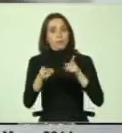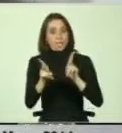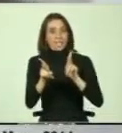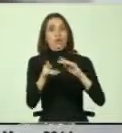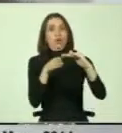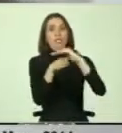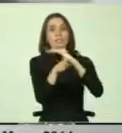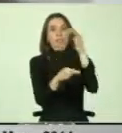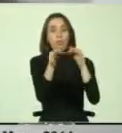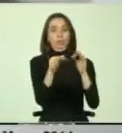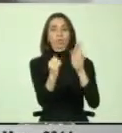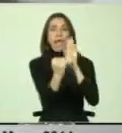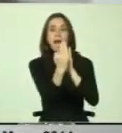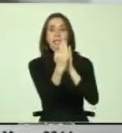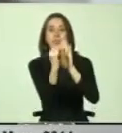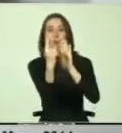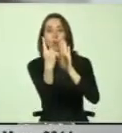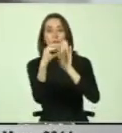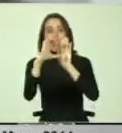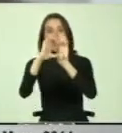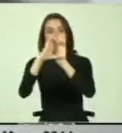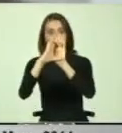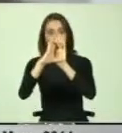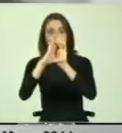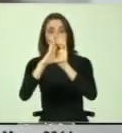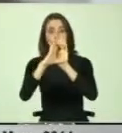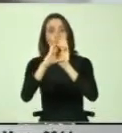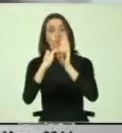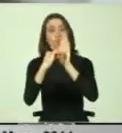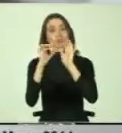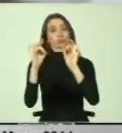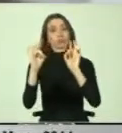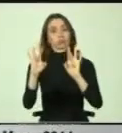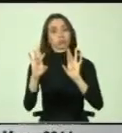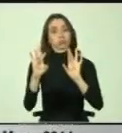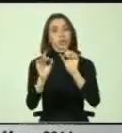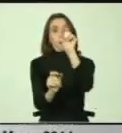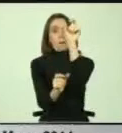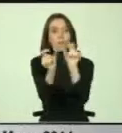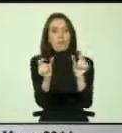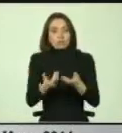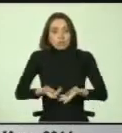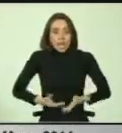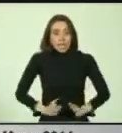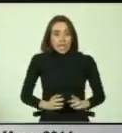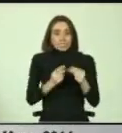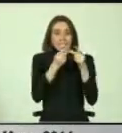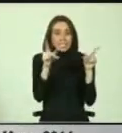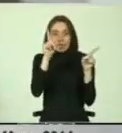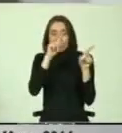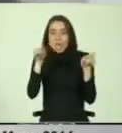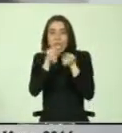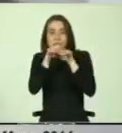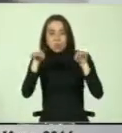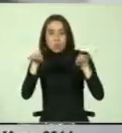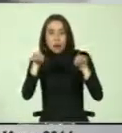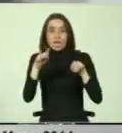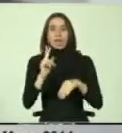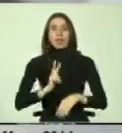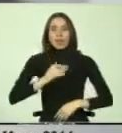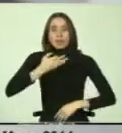justicia. El mismo artículo primero, nuestra constitución establece las personas en hacer libres, iguales, en dignidad y derecho.